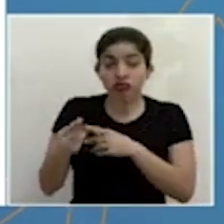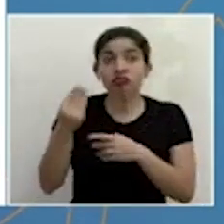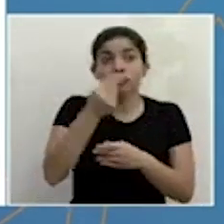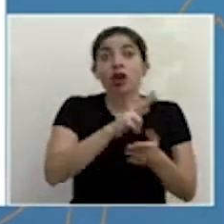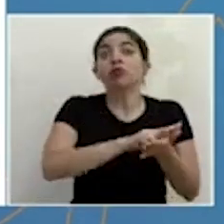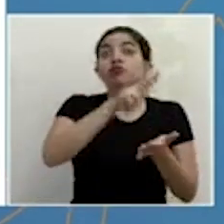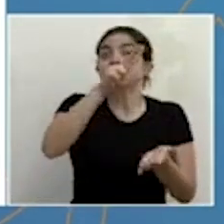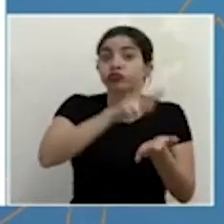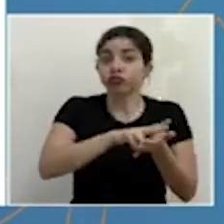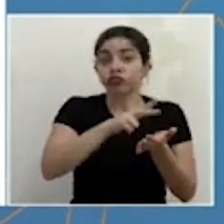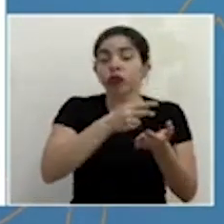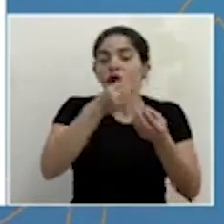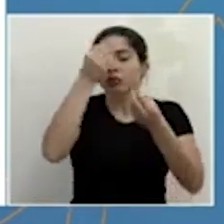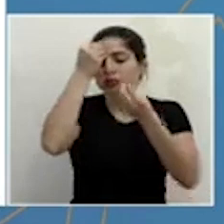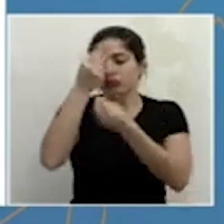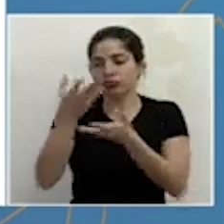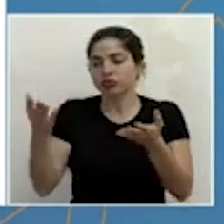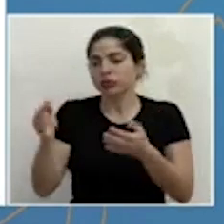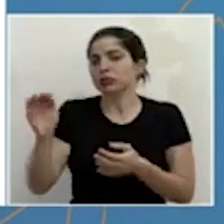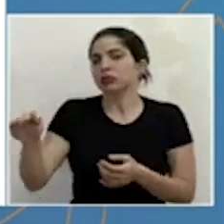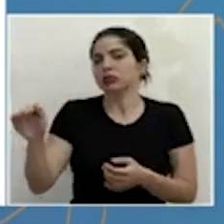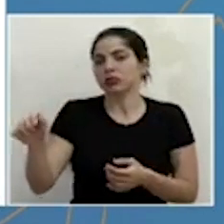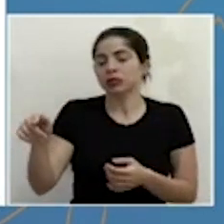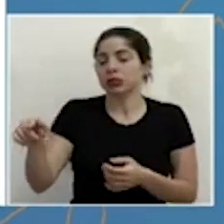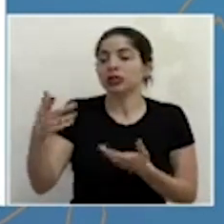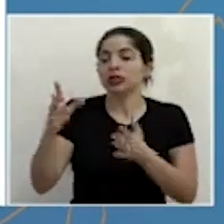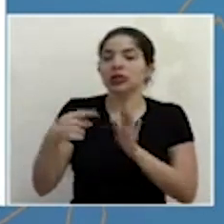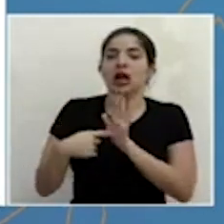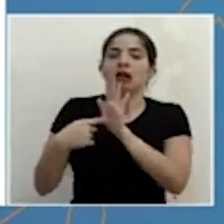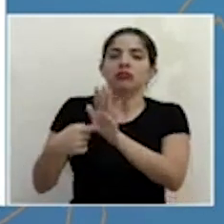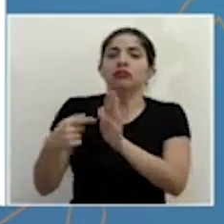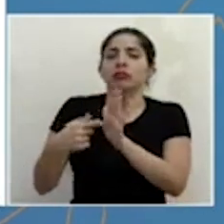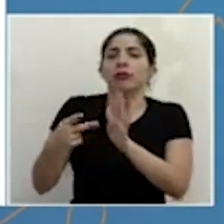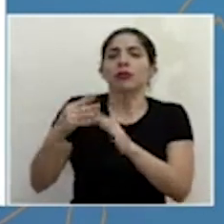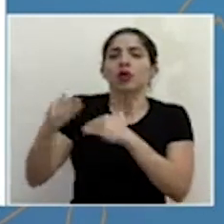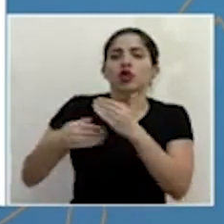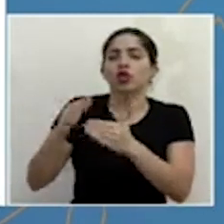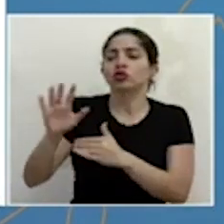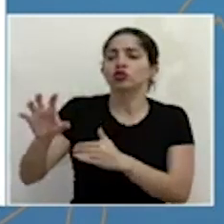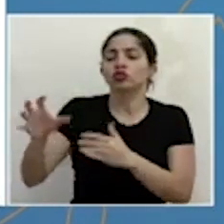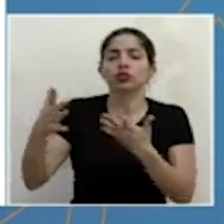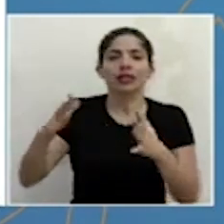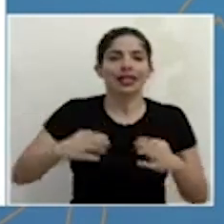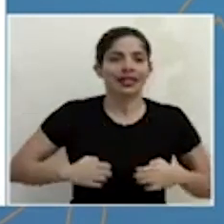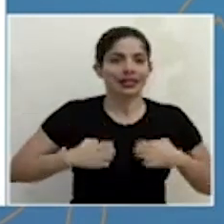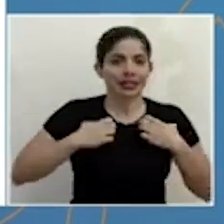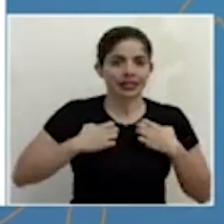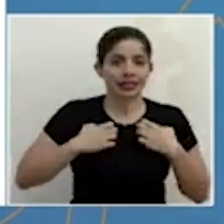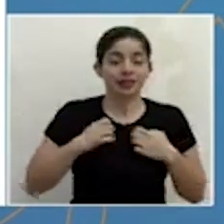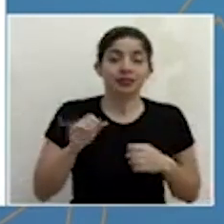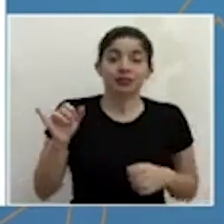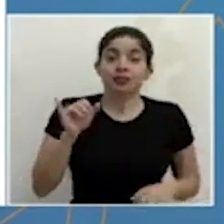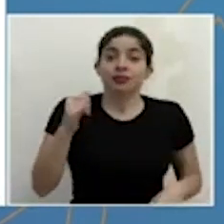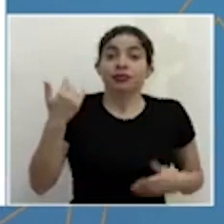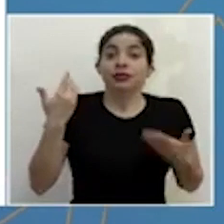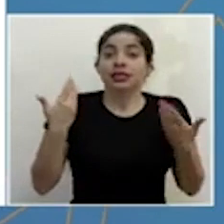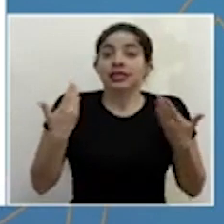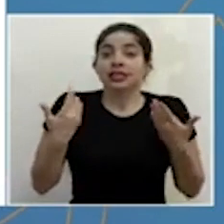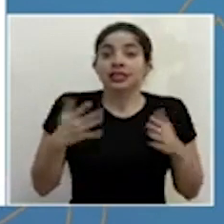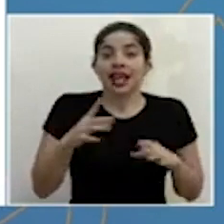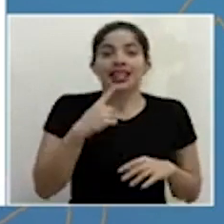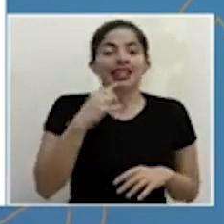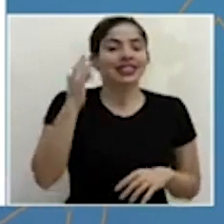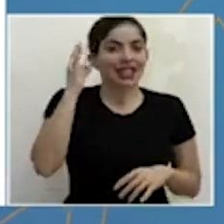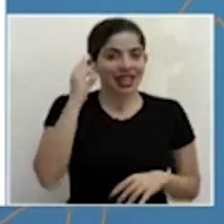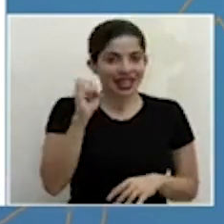y se libera al sector el hecho de que ya existe el protocolo indudablemente como también lo ha hecho la